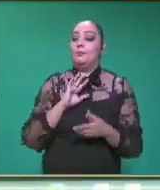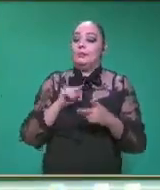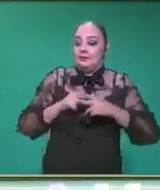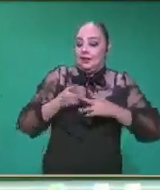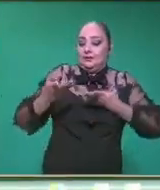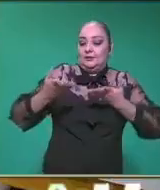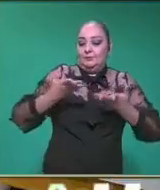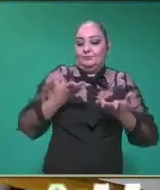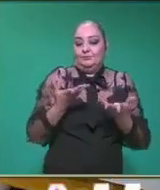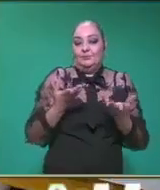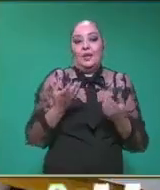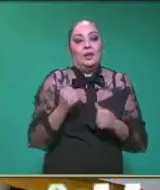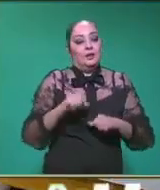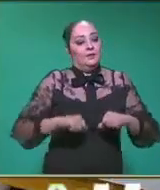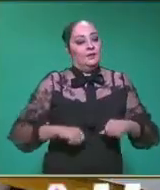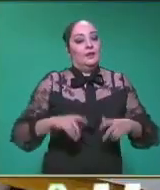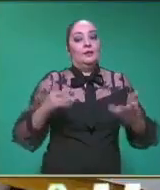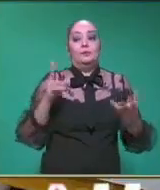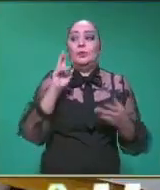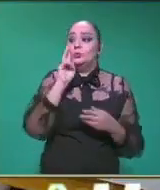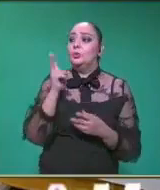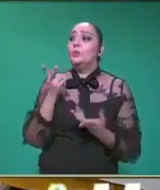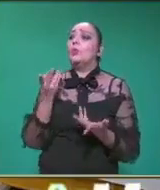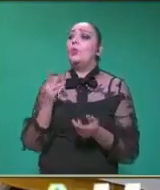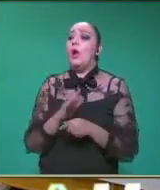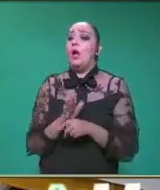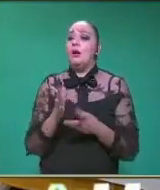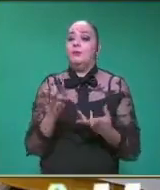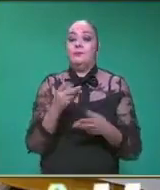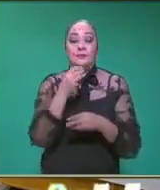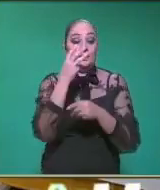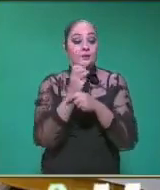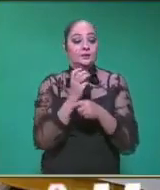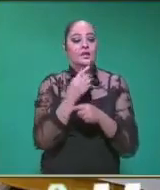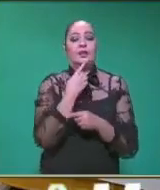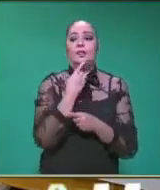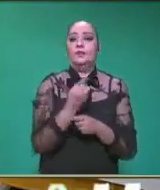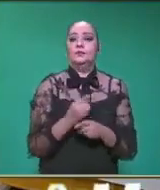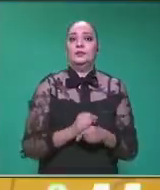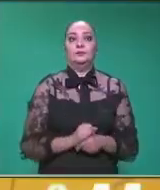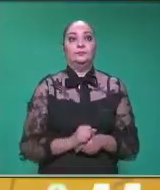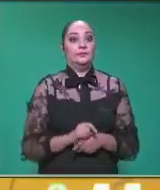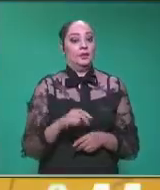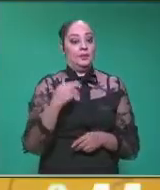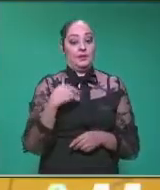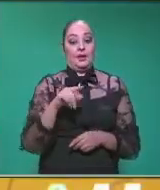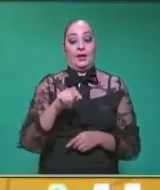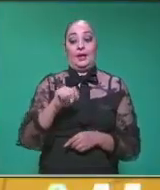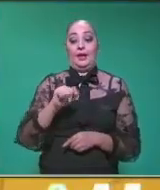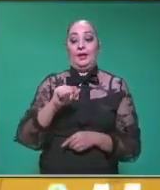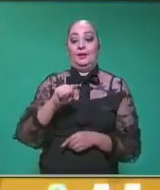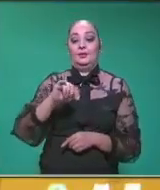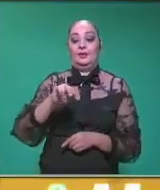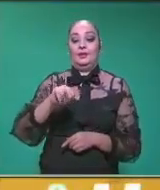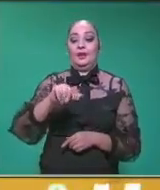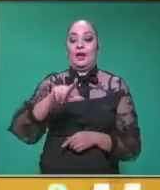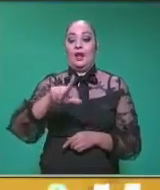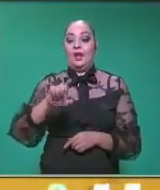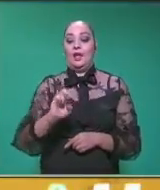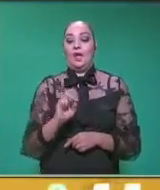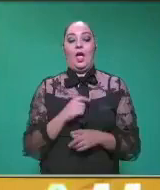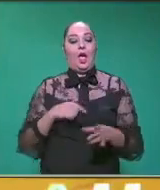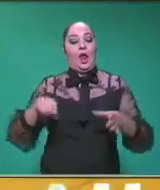habilidades. Y vamos con la última actividad, profe. Excelente, profe, claro. La tercera actividad lleva por nombre a atíndale al aro. En esta ocasión